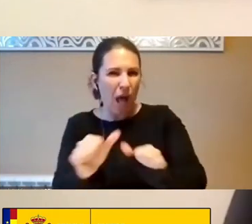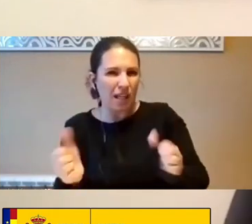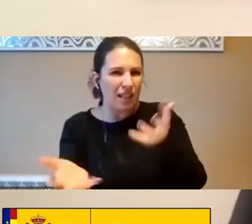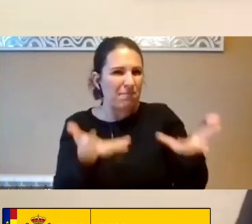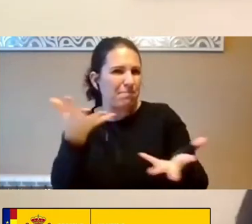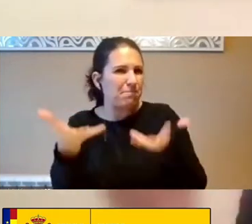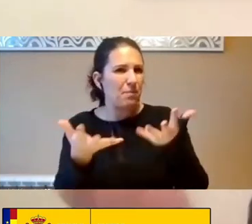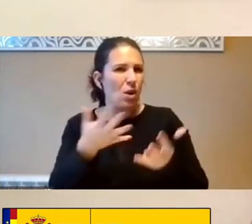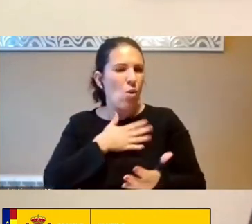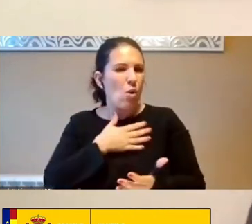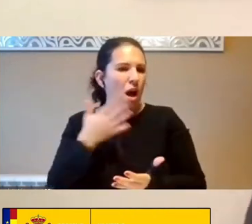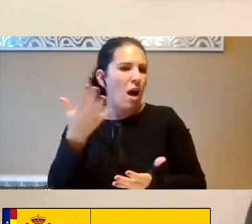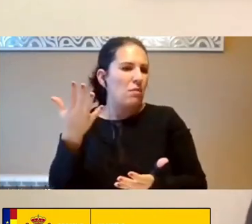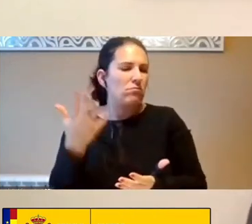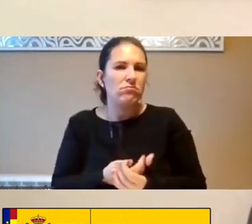Una